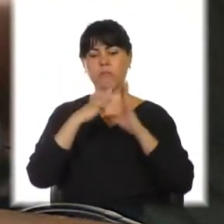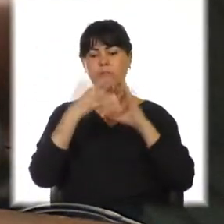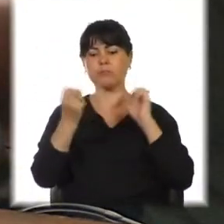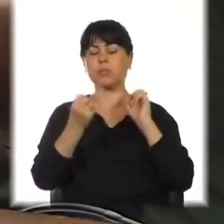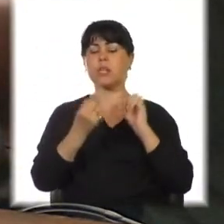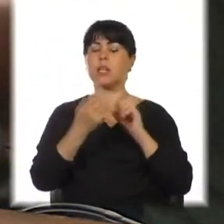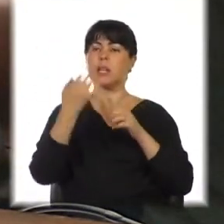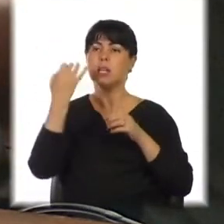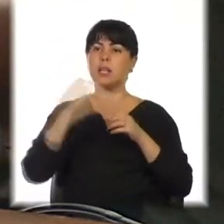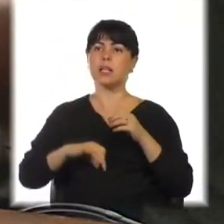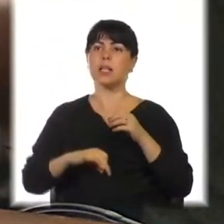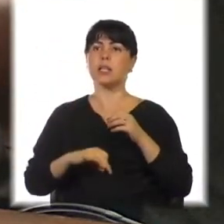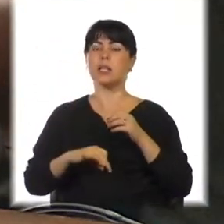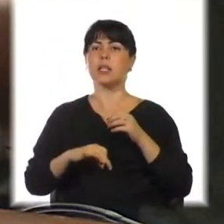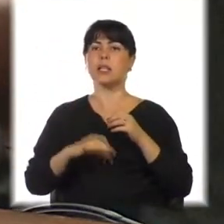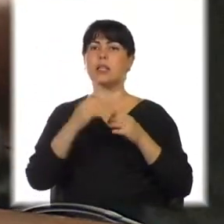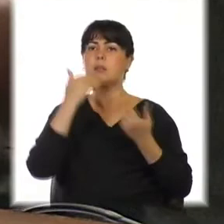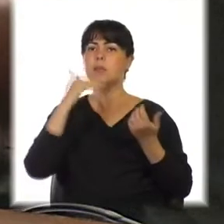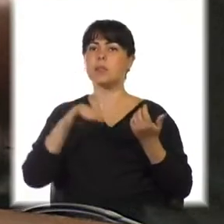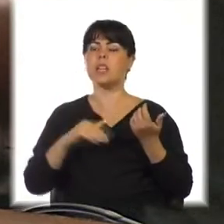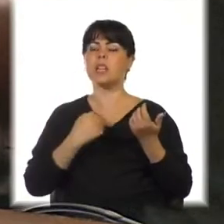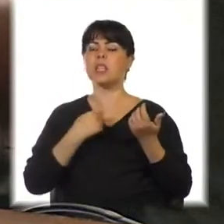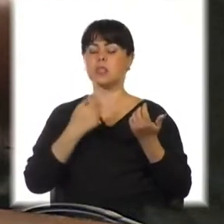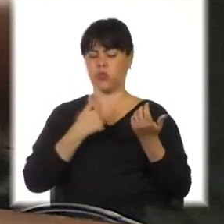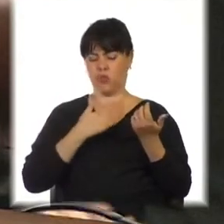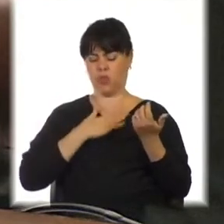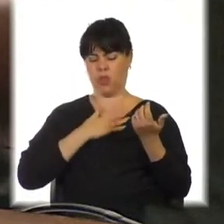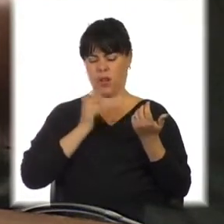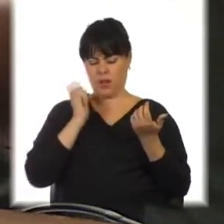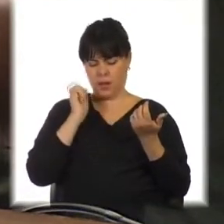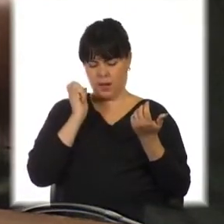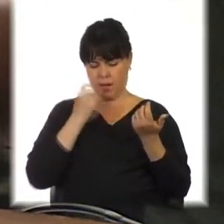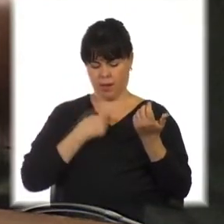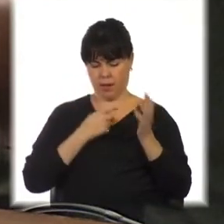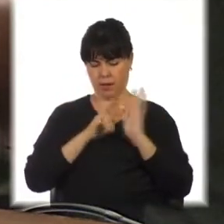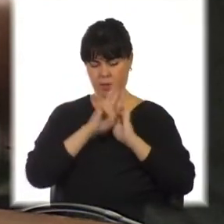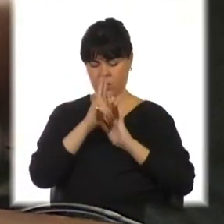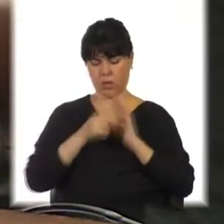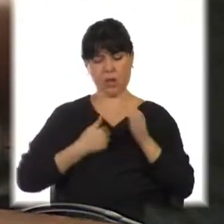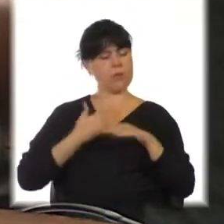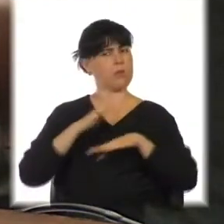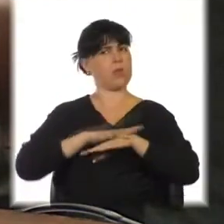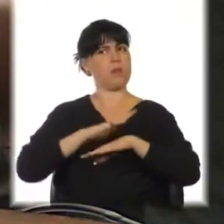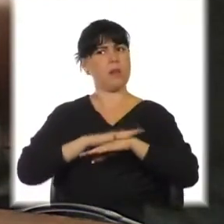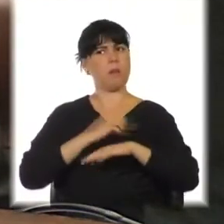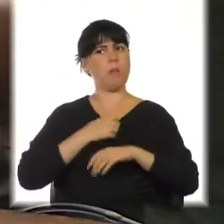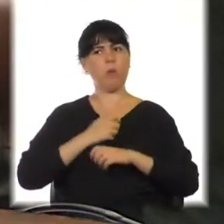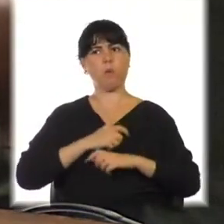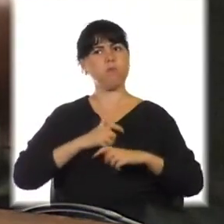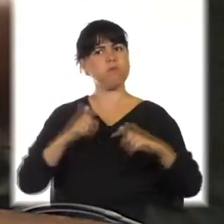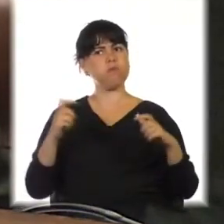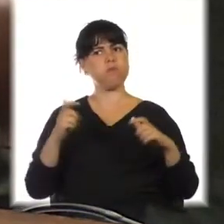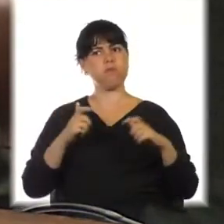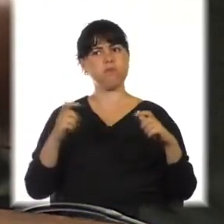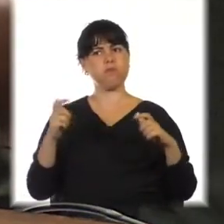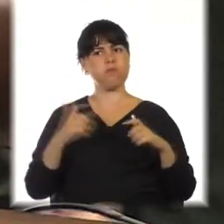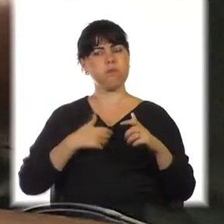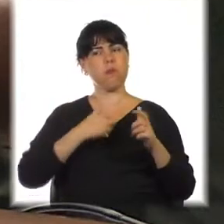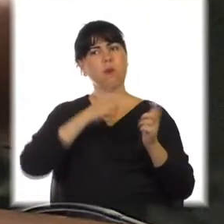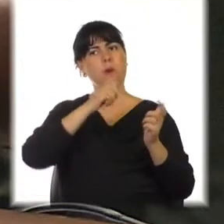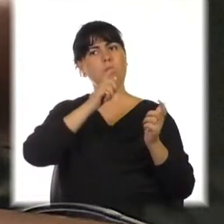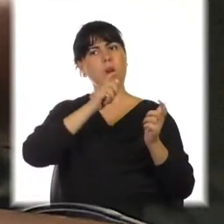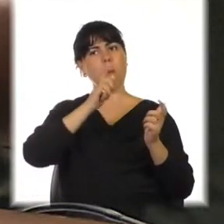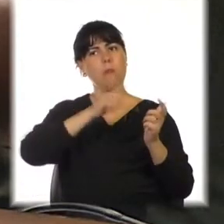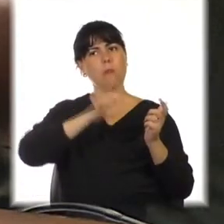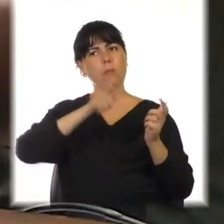el sentir de quien representa. Es una responsabilidad muy grande, nosotros representamos una parte